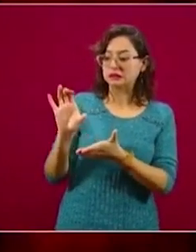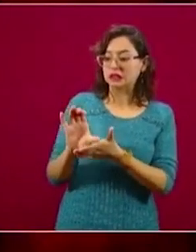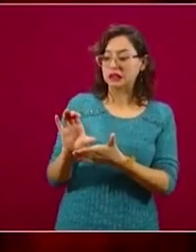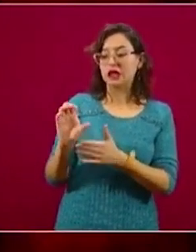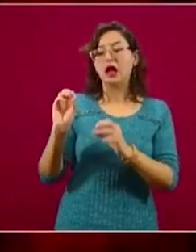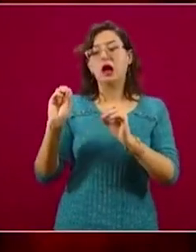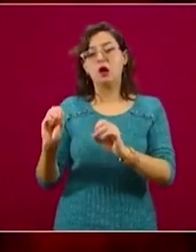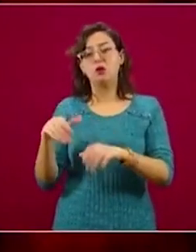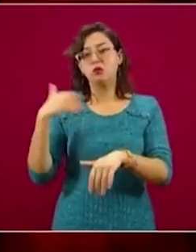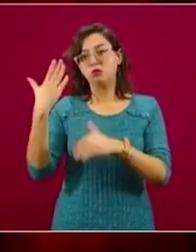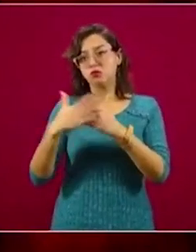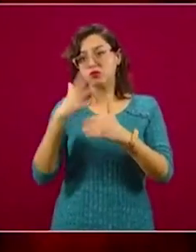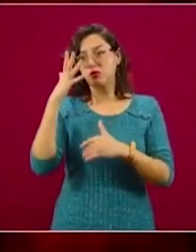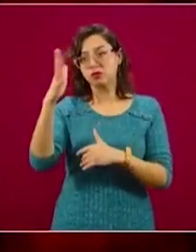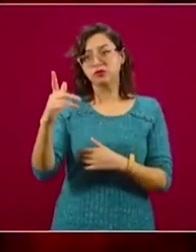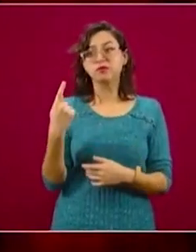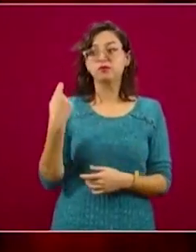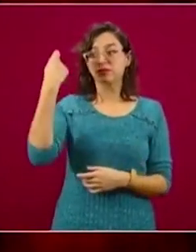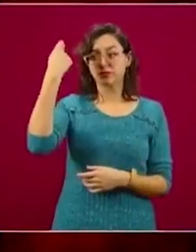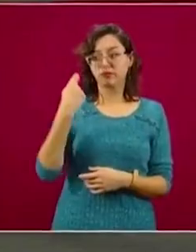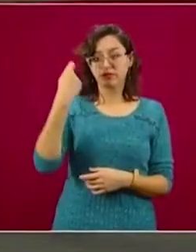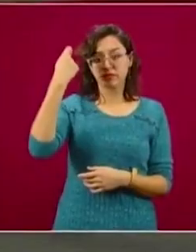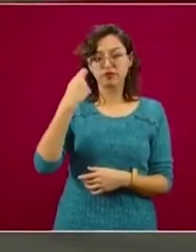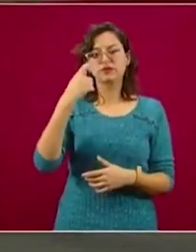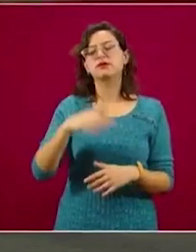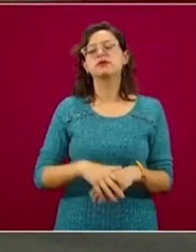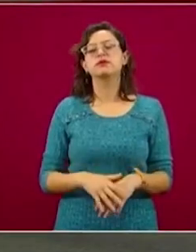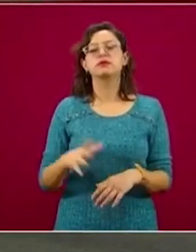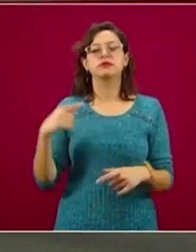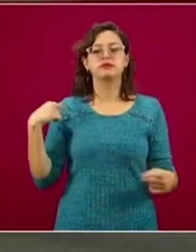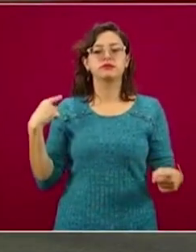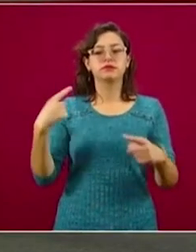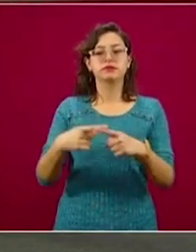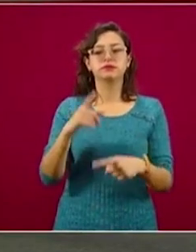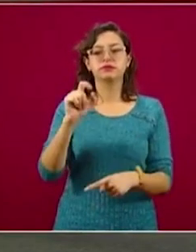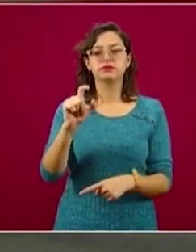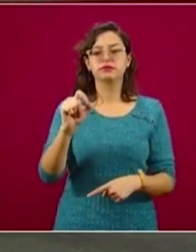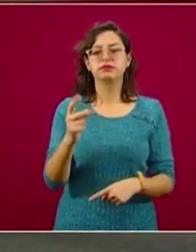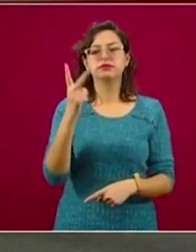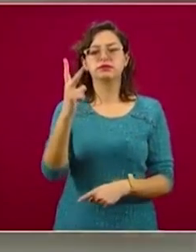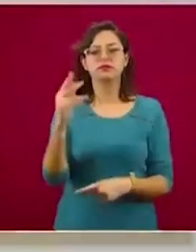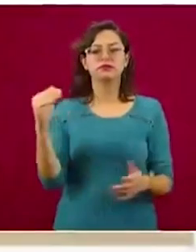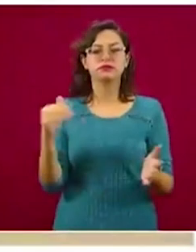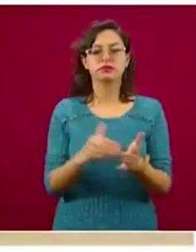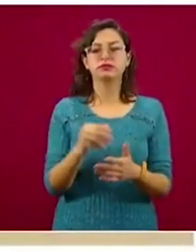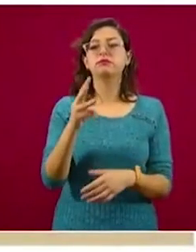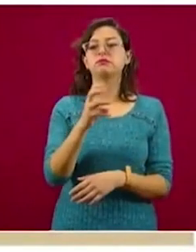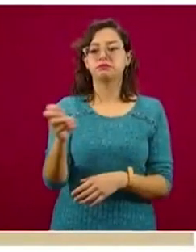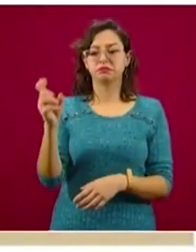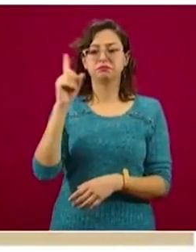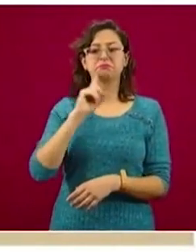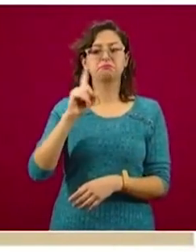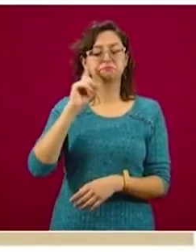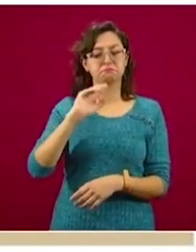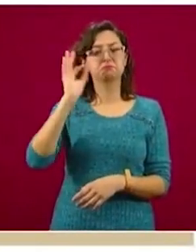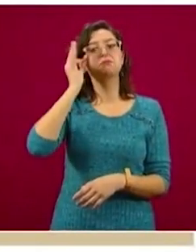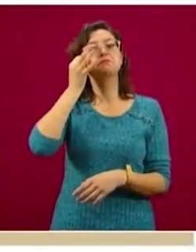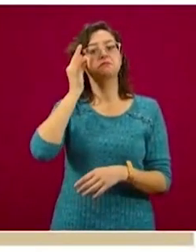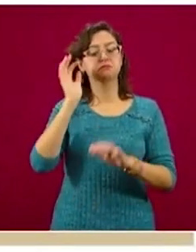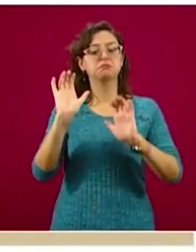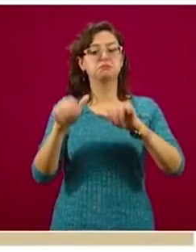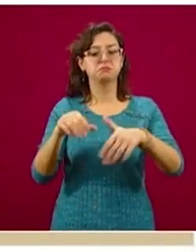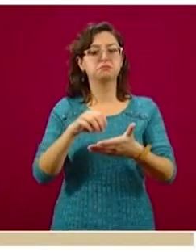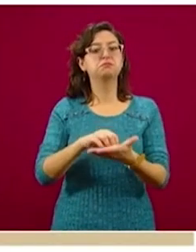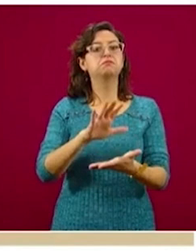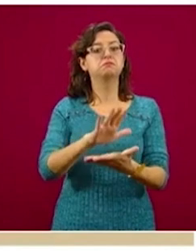En ese sentido, a la fecha llevamos 22 mil 300 trabajadoras del hogar ya inscritas en este programa piloto.